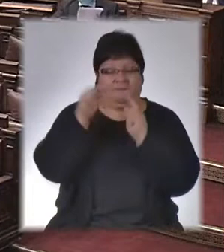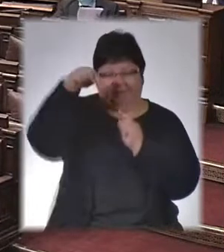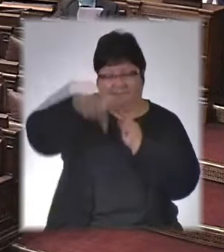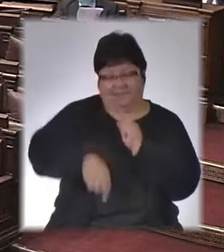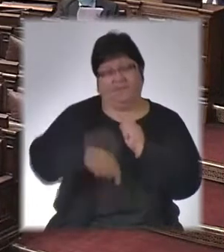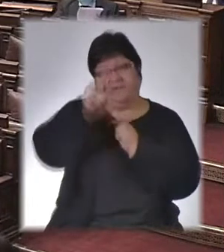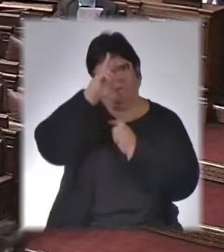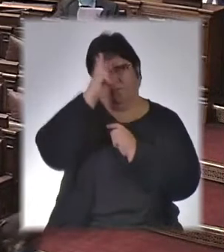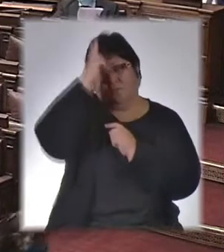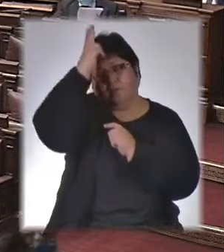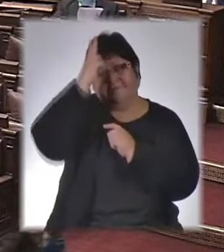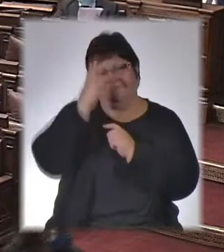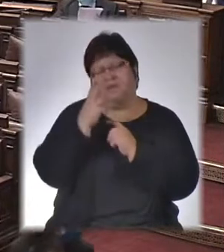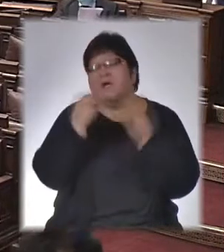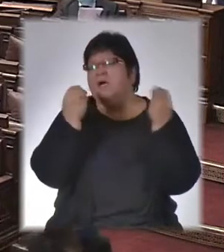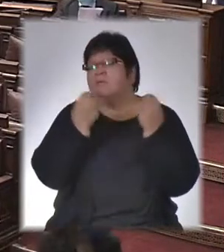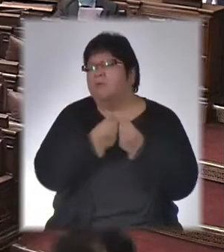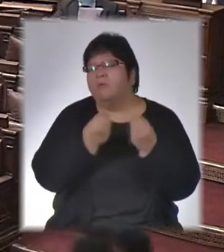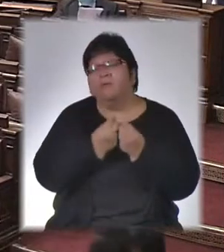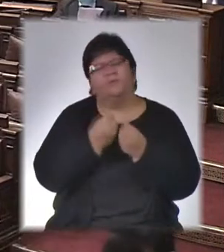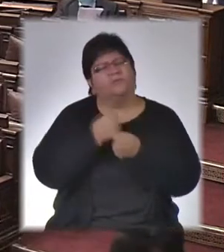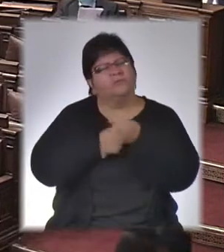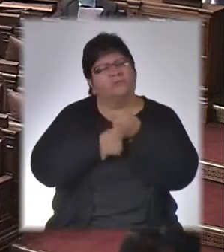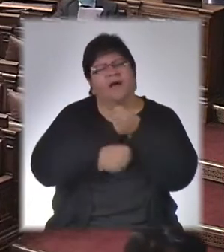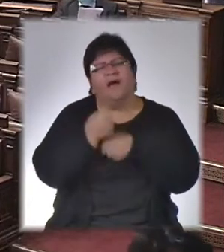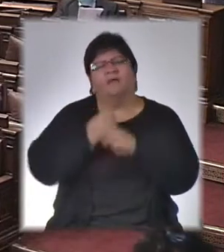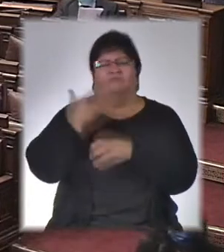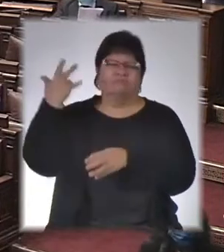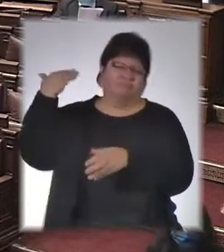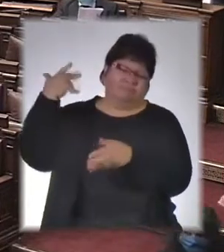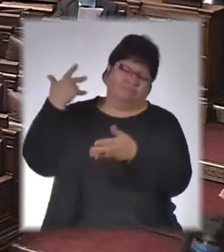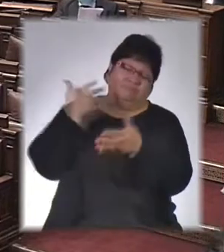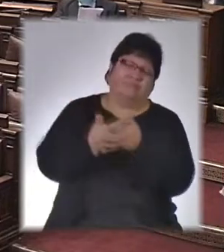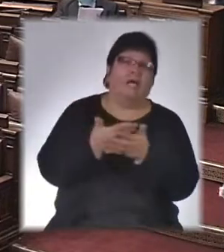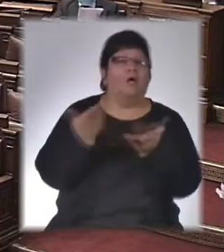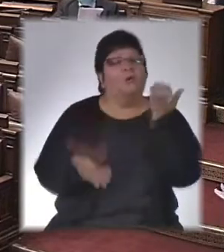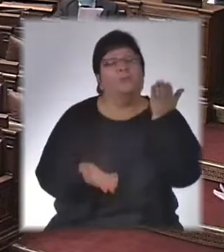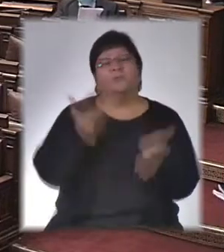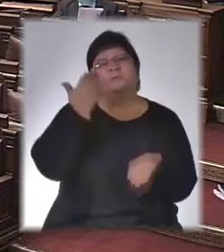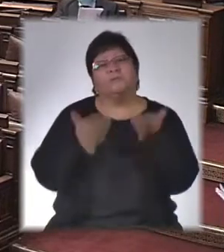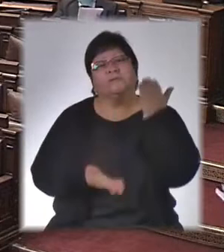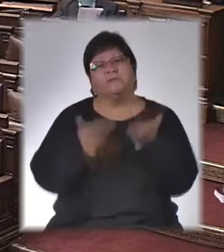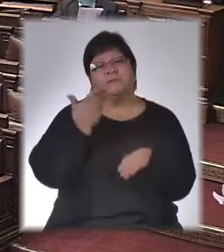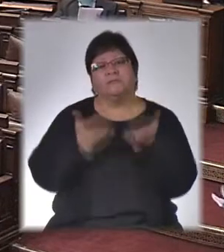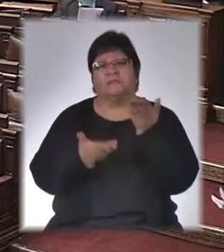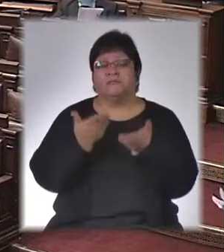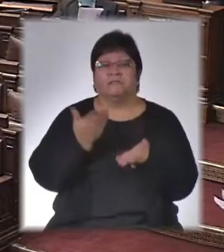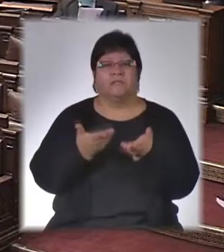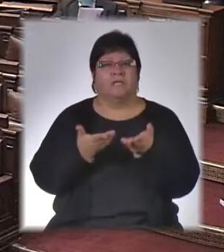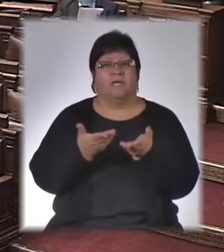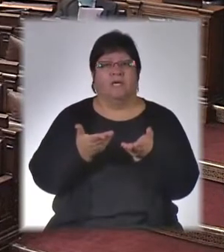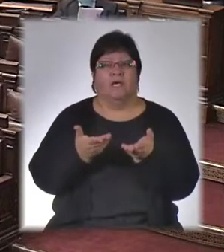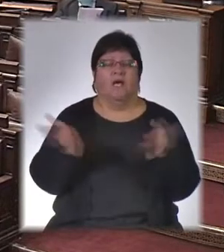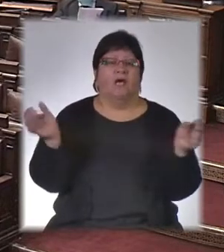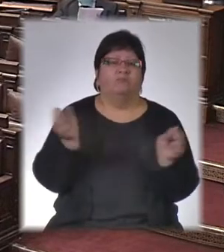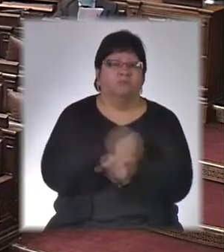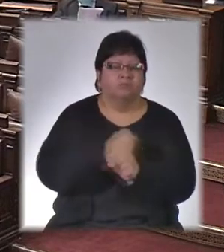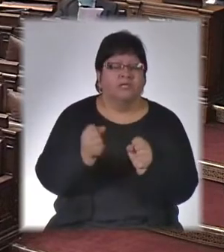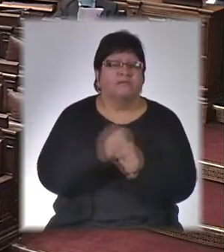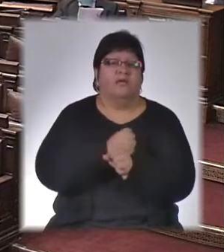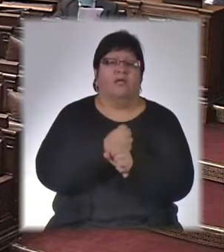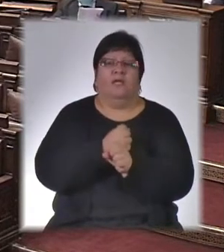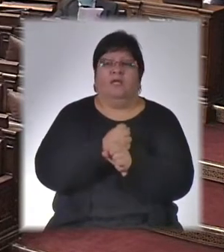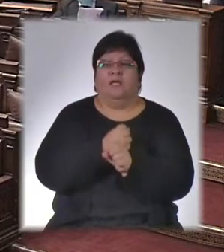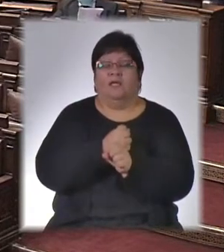de que haya podido pasar mucho tiempo para que la justicia se haya expedido en los casos de juzgamiento a quienes cometieron delitos de lesa